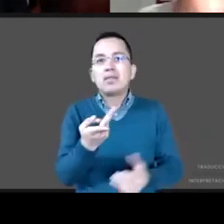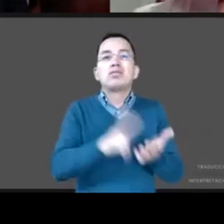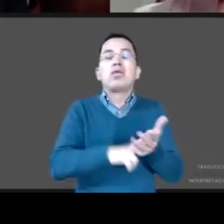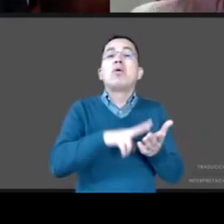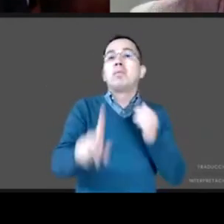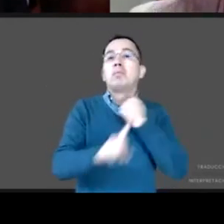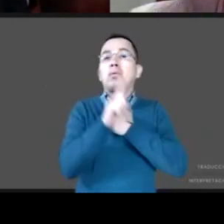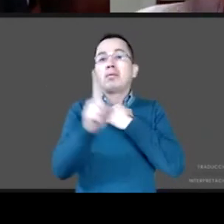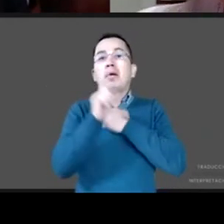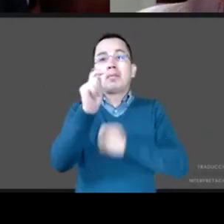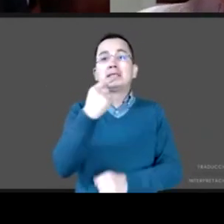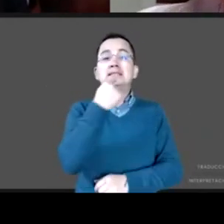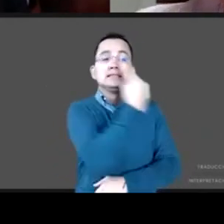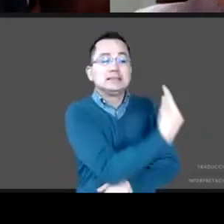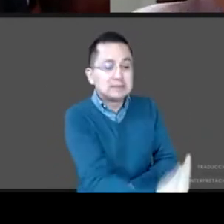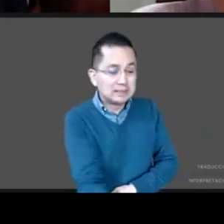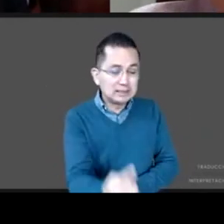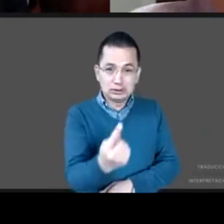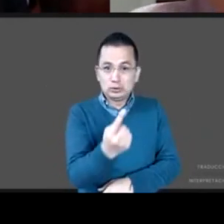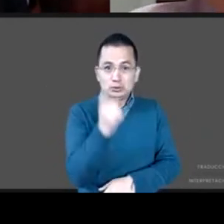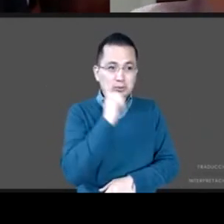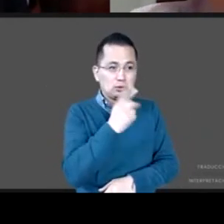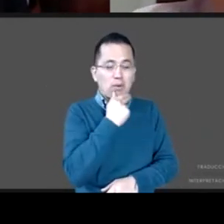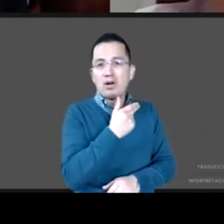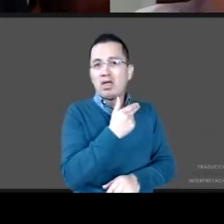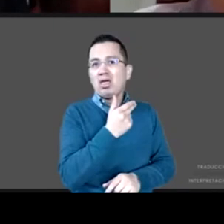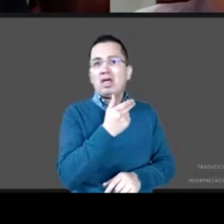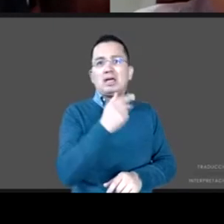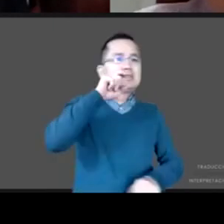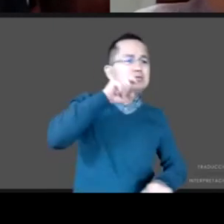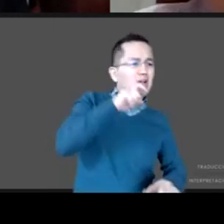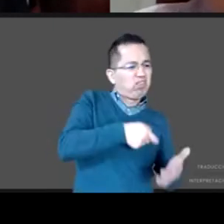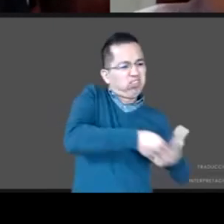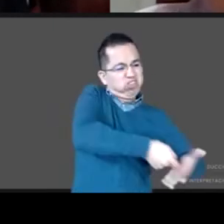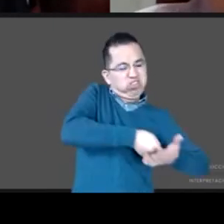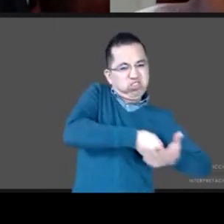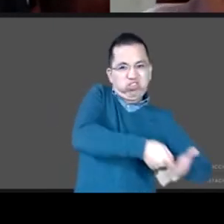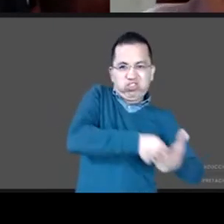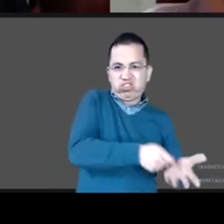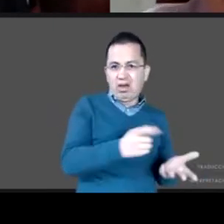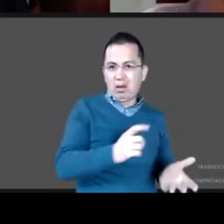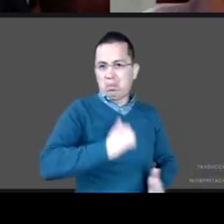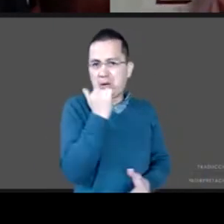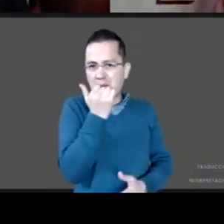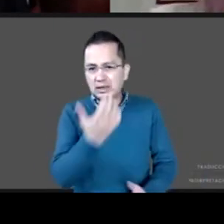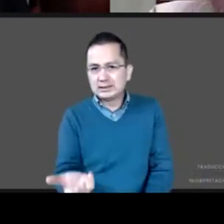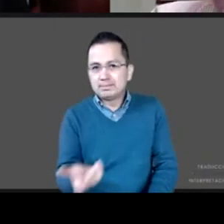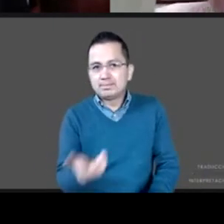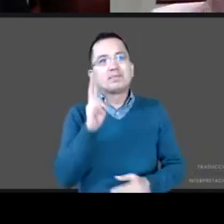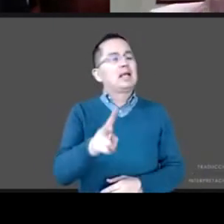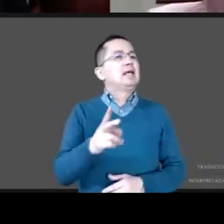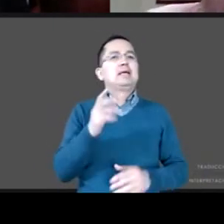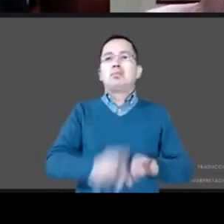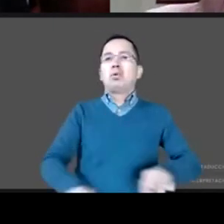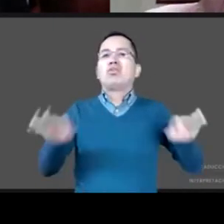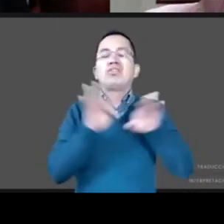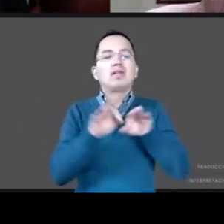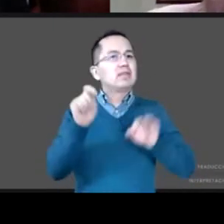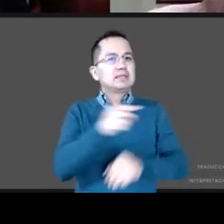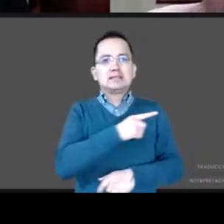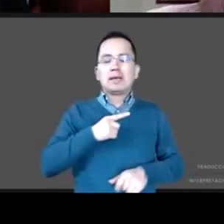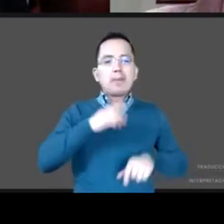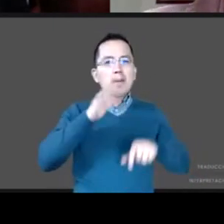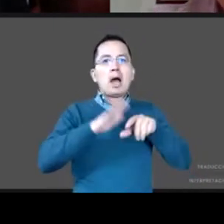ese sentido, lo que hay que poner realmente en el centro, o sea, requiere el esfuerzo integral. Y estas transferencias que pueden ser